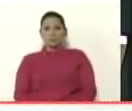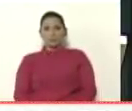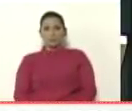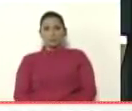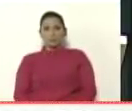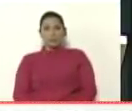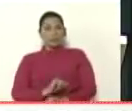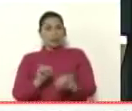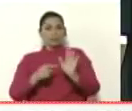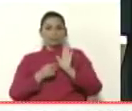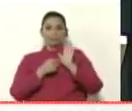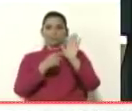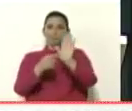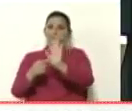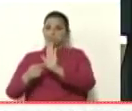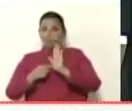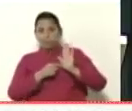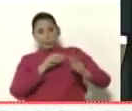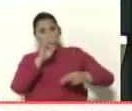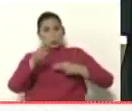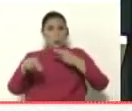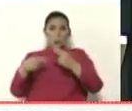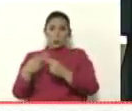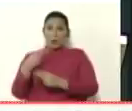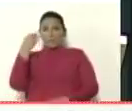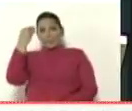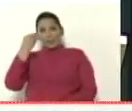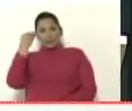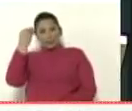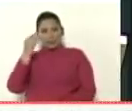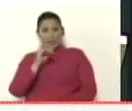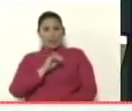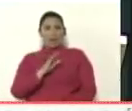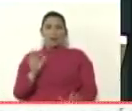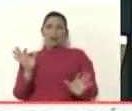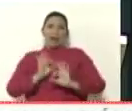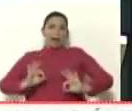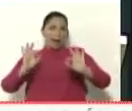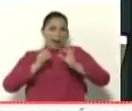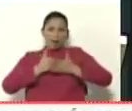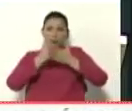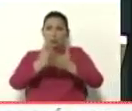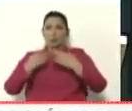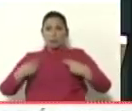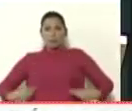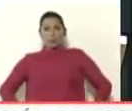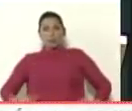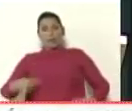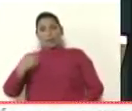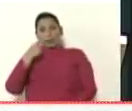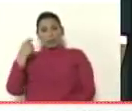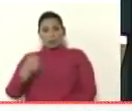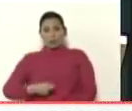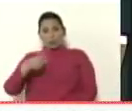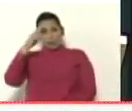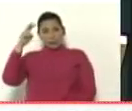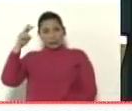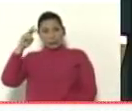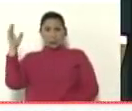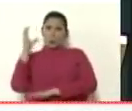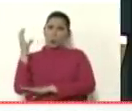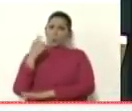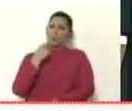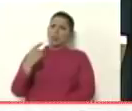plenamente demostrado que jamás pensaron en nada ayuda humanitaria señor canciller de Colombia que rasgándose las